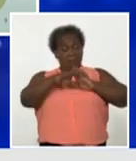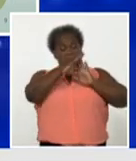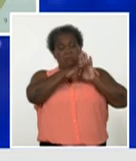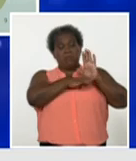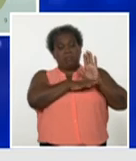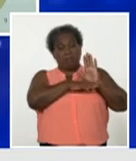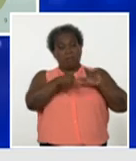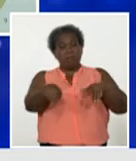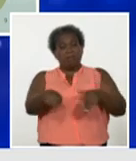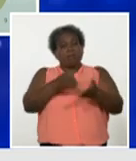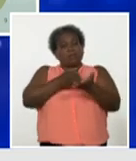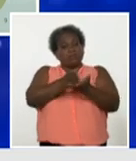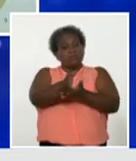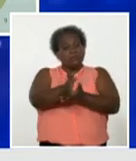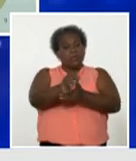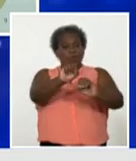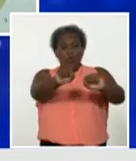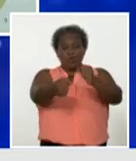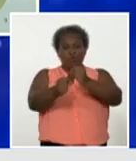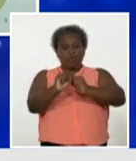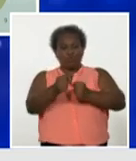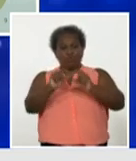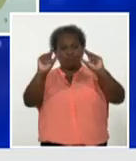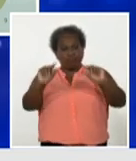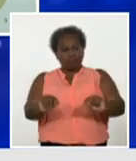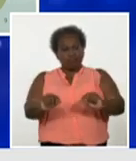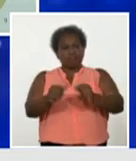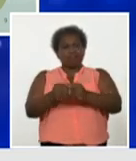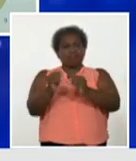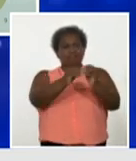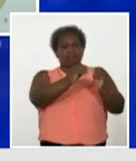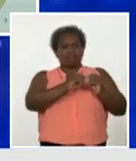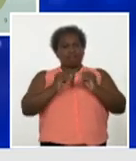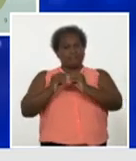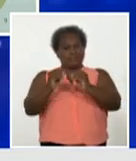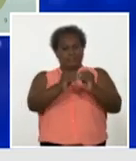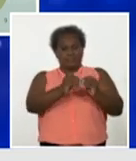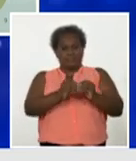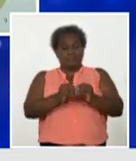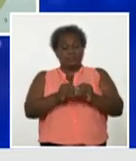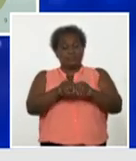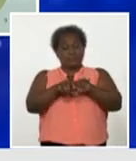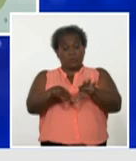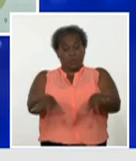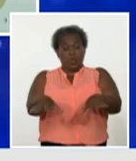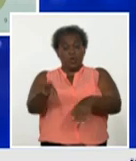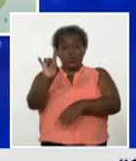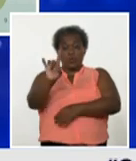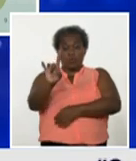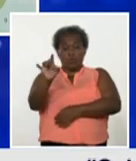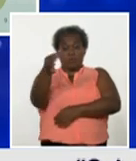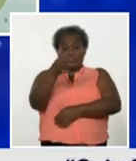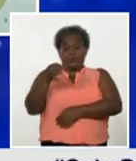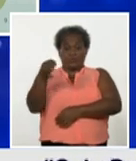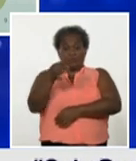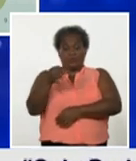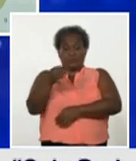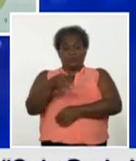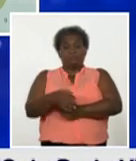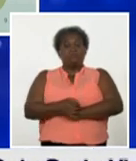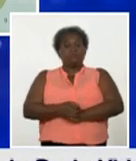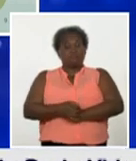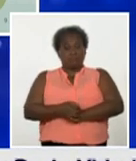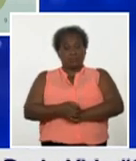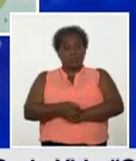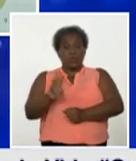se estabilice la reducción en la transmisión además dispersos en nueve de sus once municipios guine